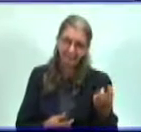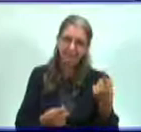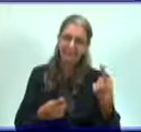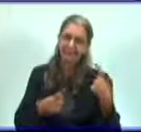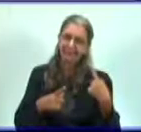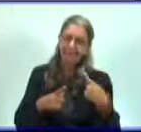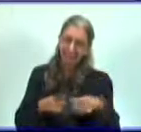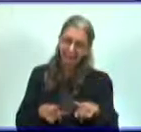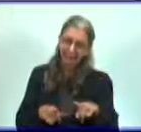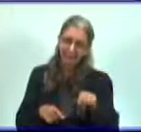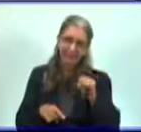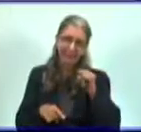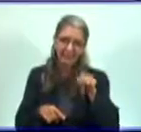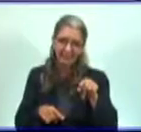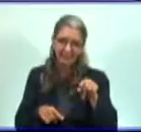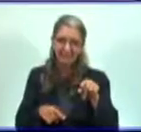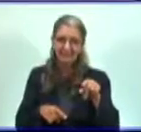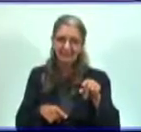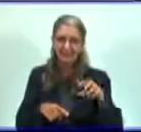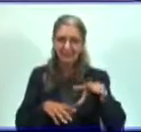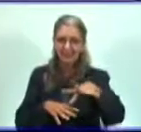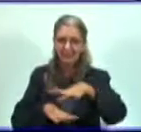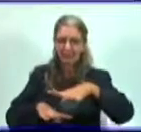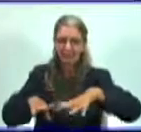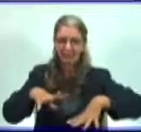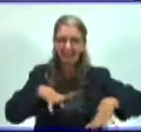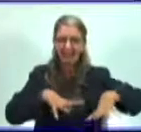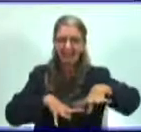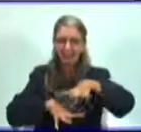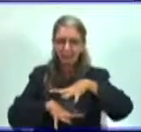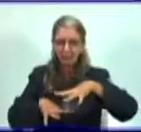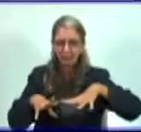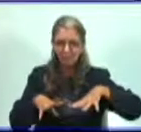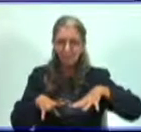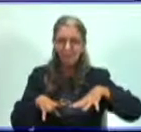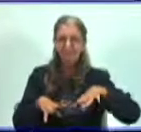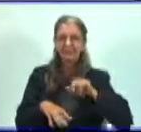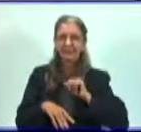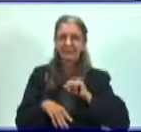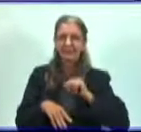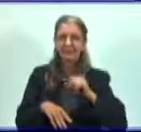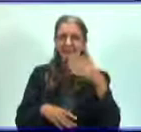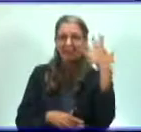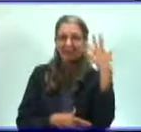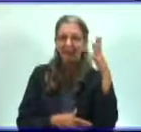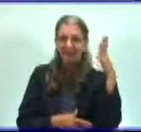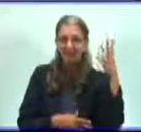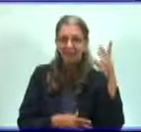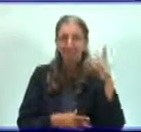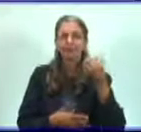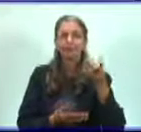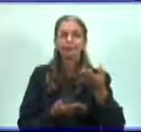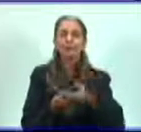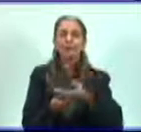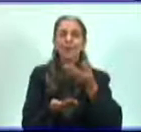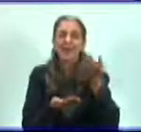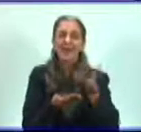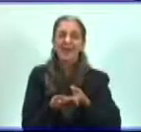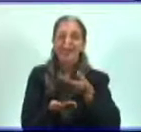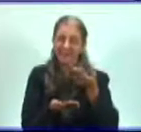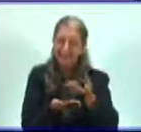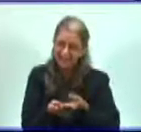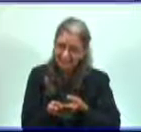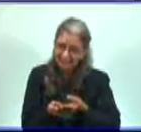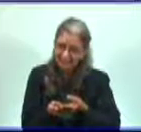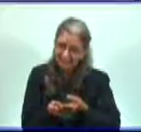decir que este virus del mosaico también puede atacar las plantas de tomate. ¿A qué características